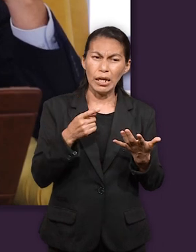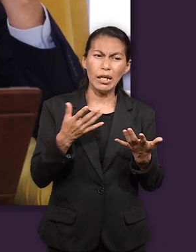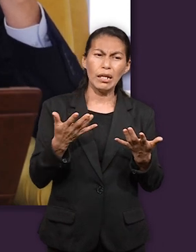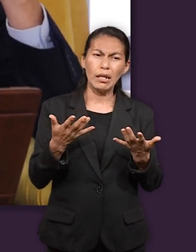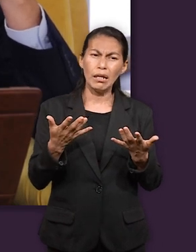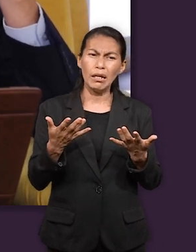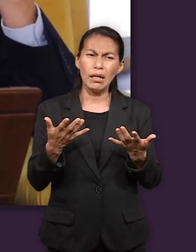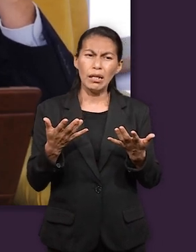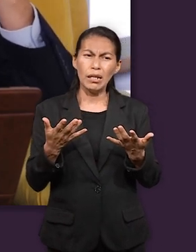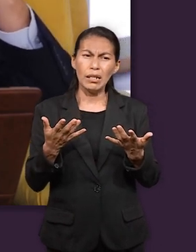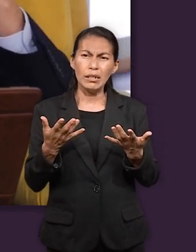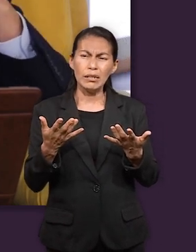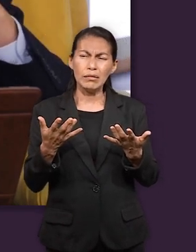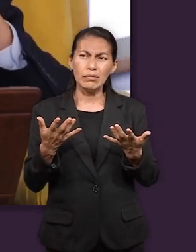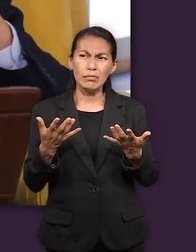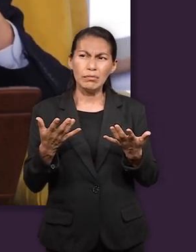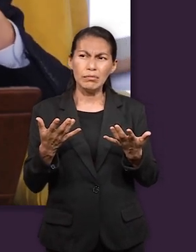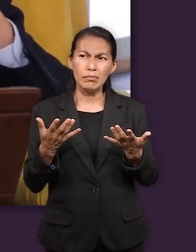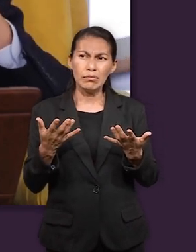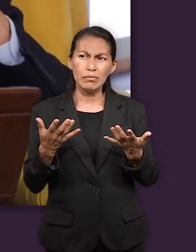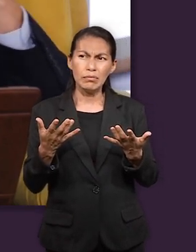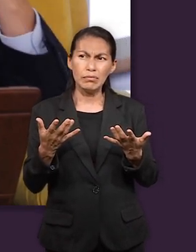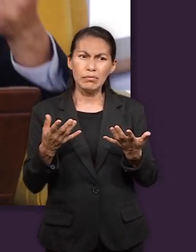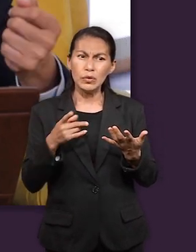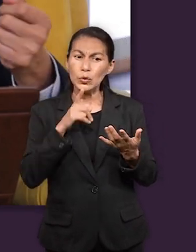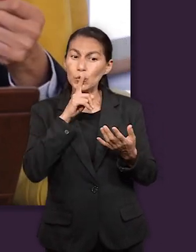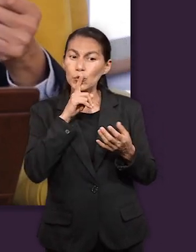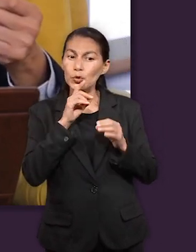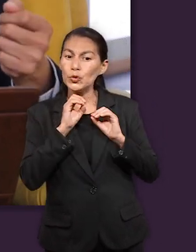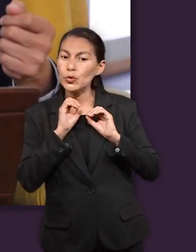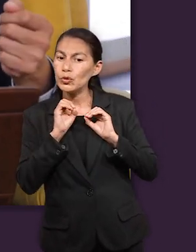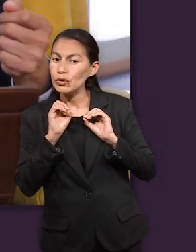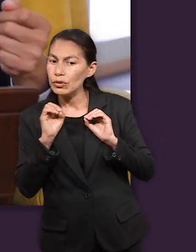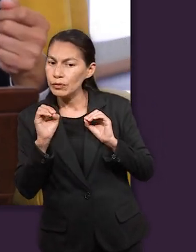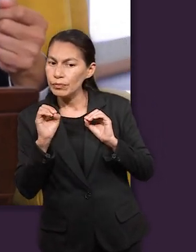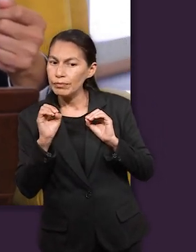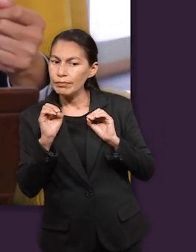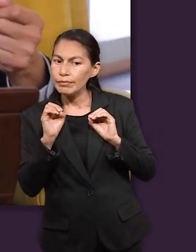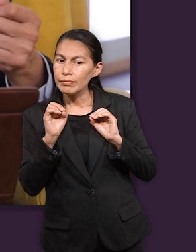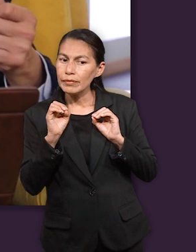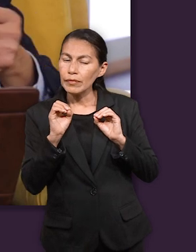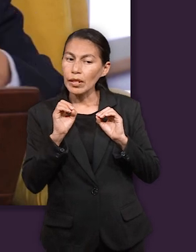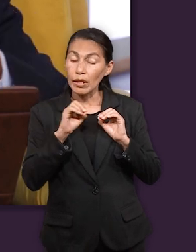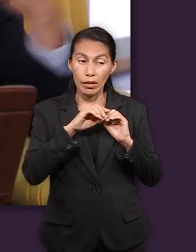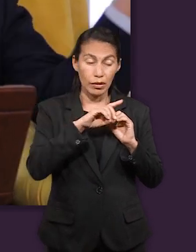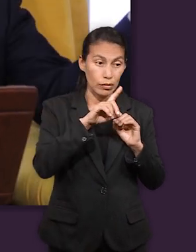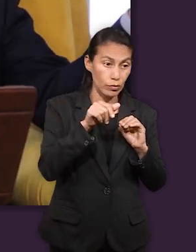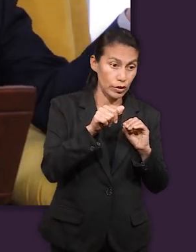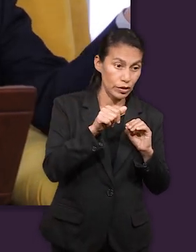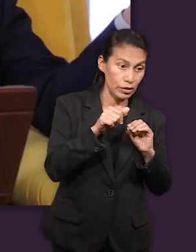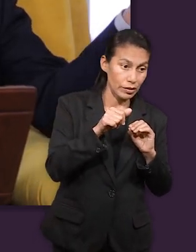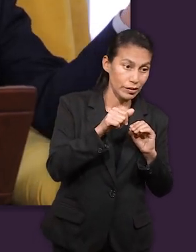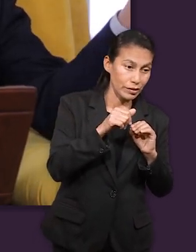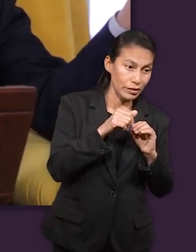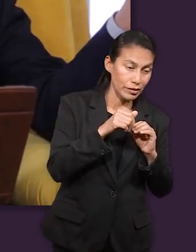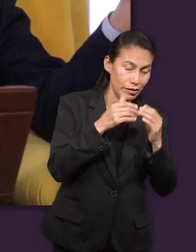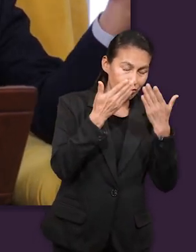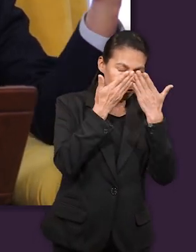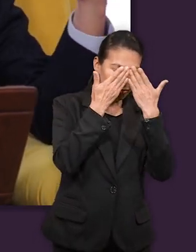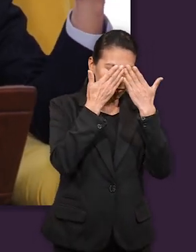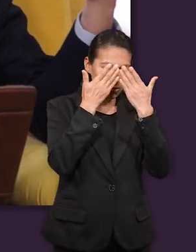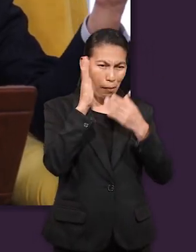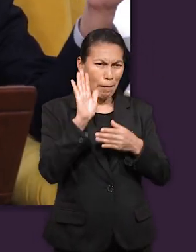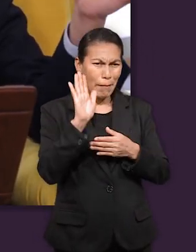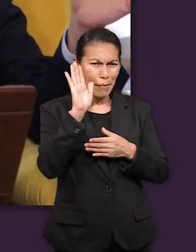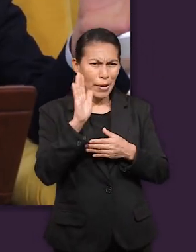estar todavía en la oscuridad se da a conocer con los hermanos y de pronto se descorre el velo que le había estado